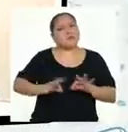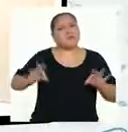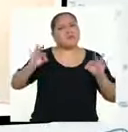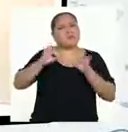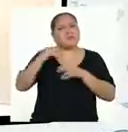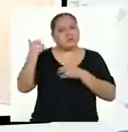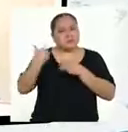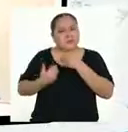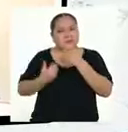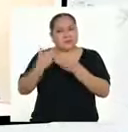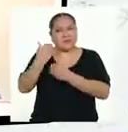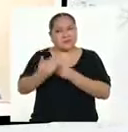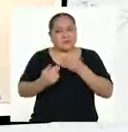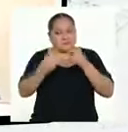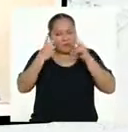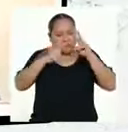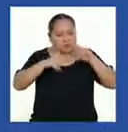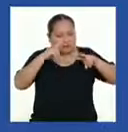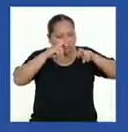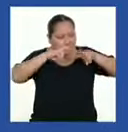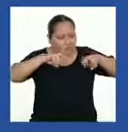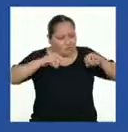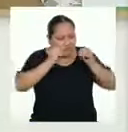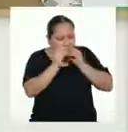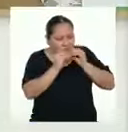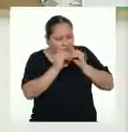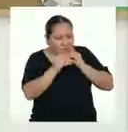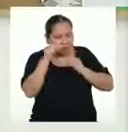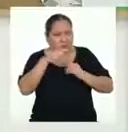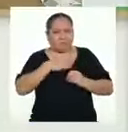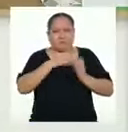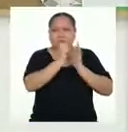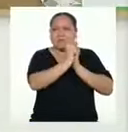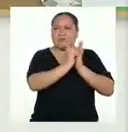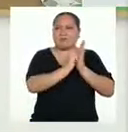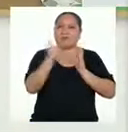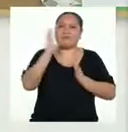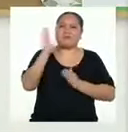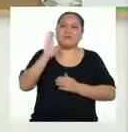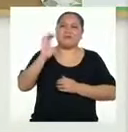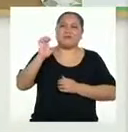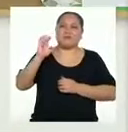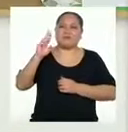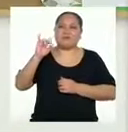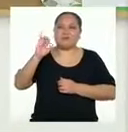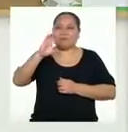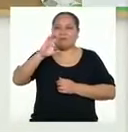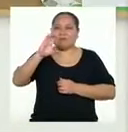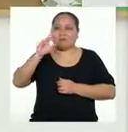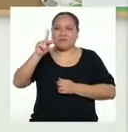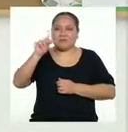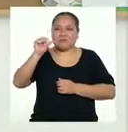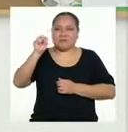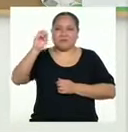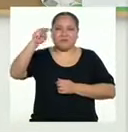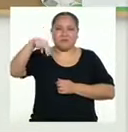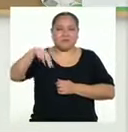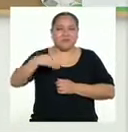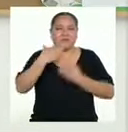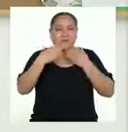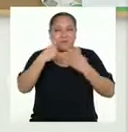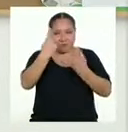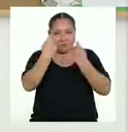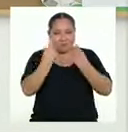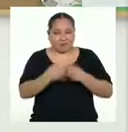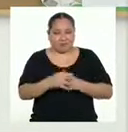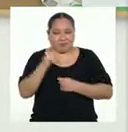el proceso de revisión de mi texto? Hola, Erickson. Gracias por tu pregunta. El proceso de